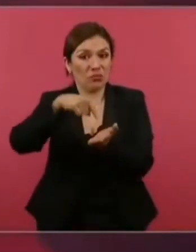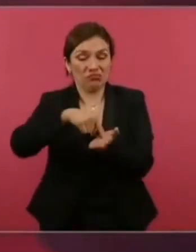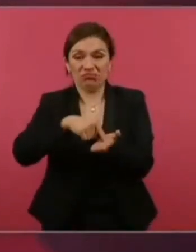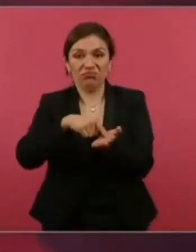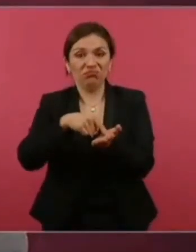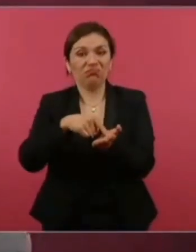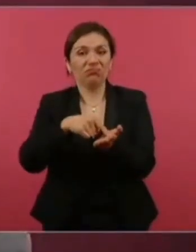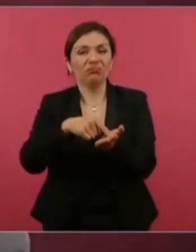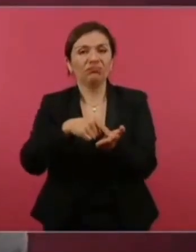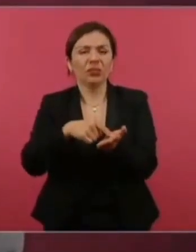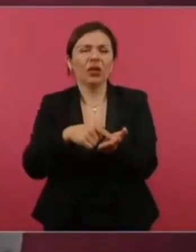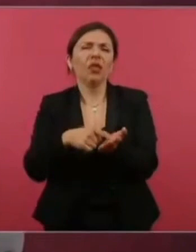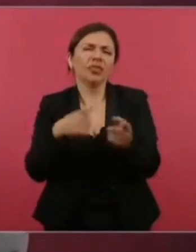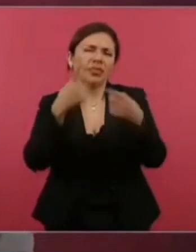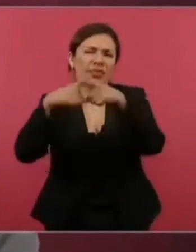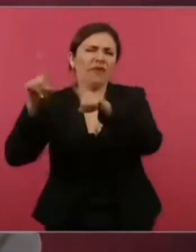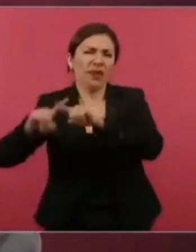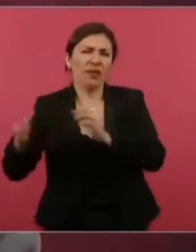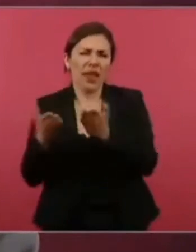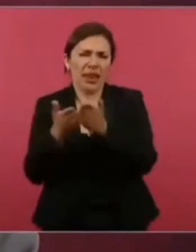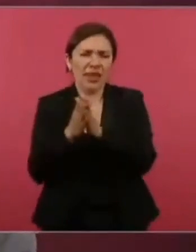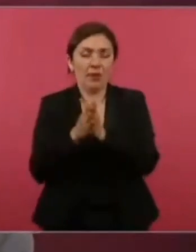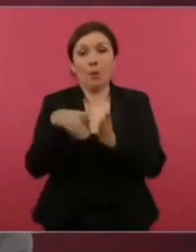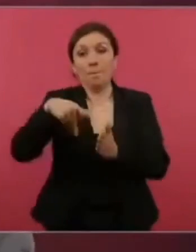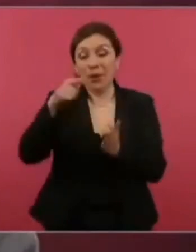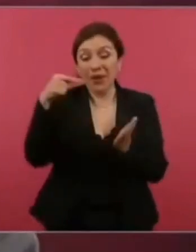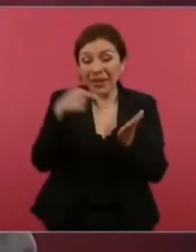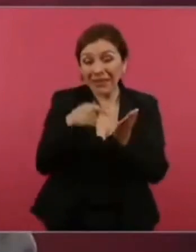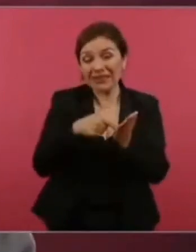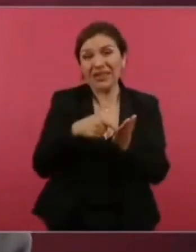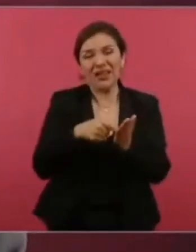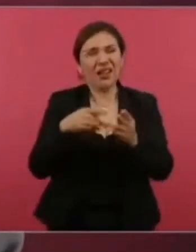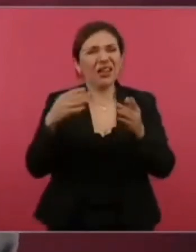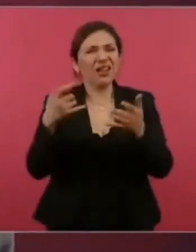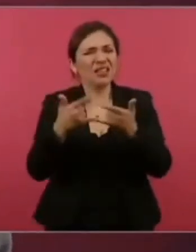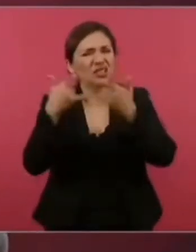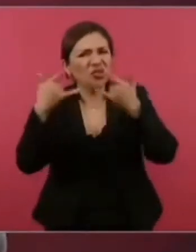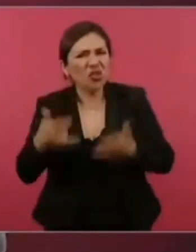entre otros para analizar este caso